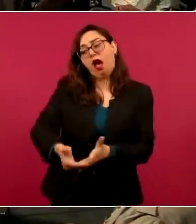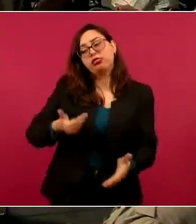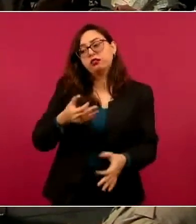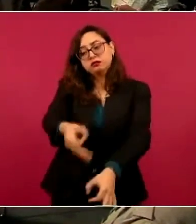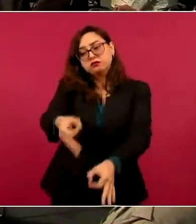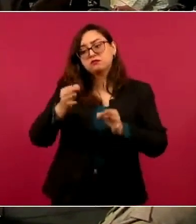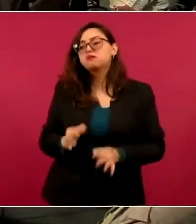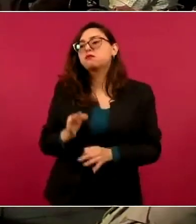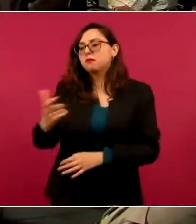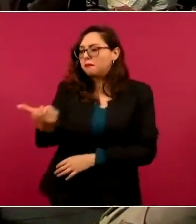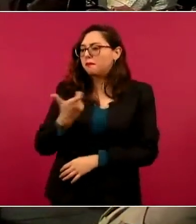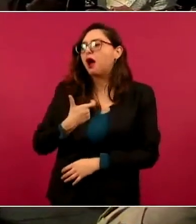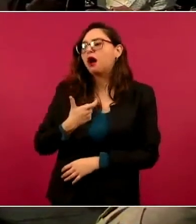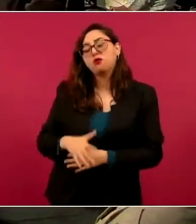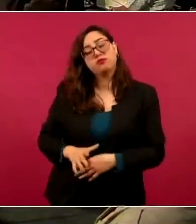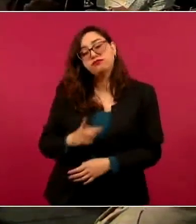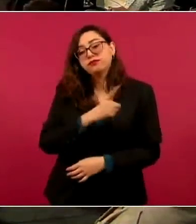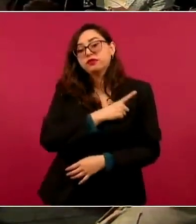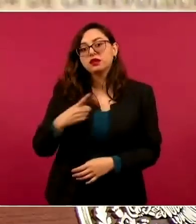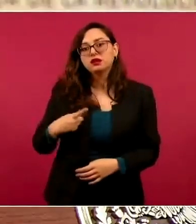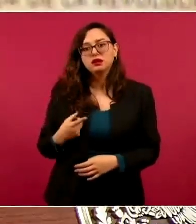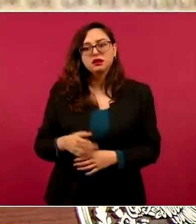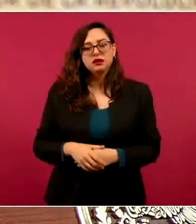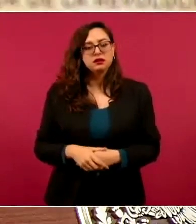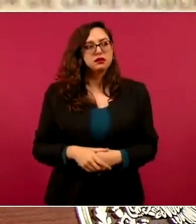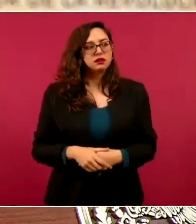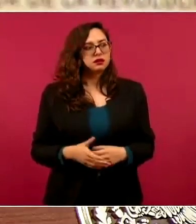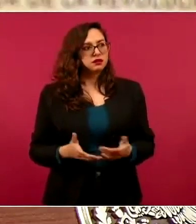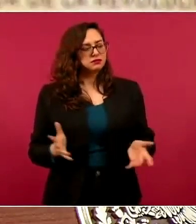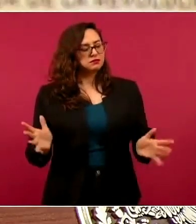Y plan con maña.